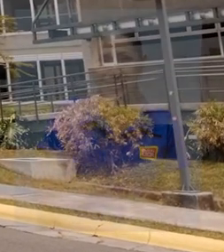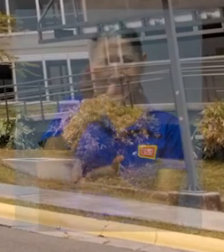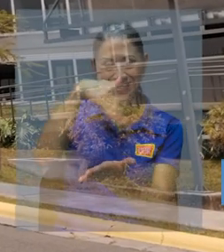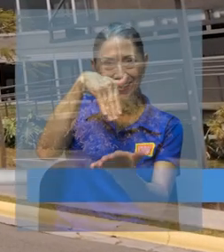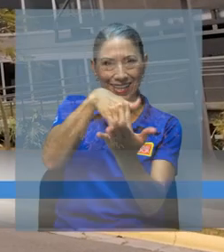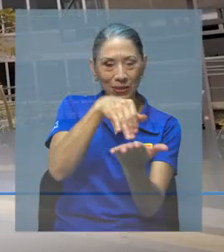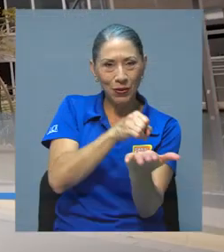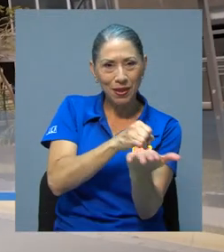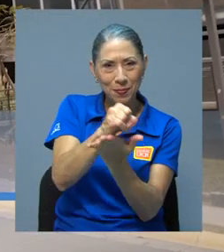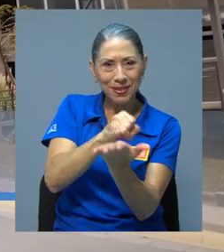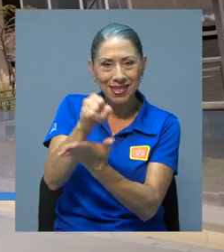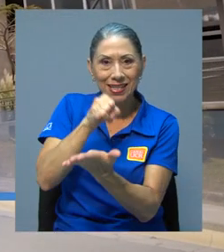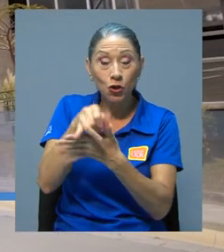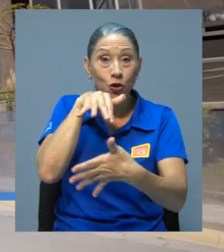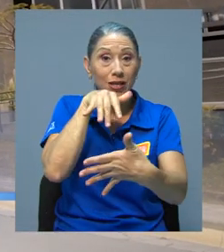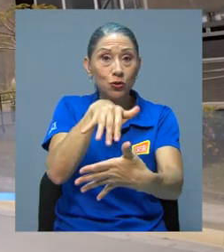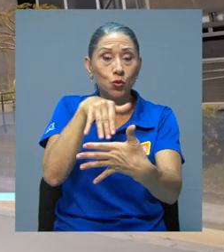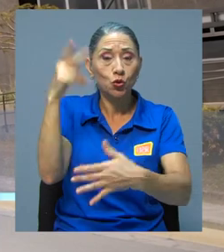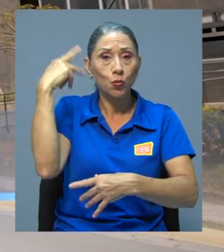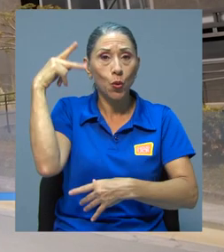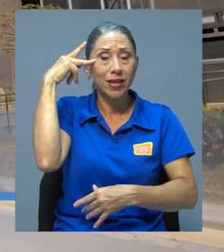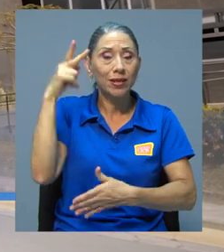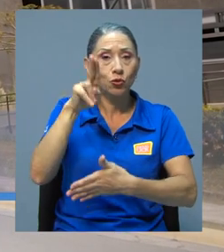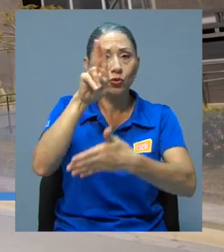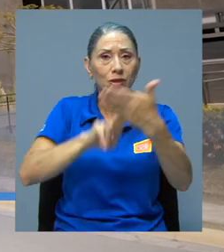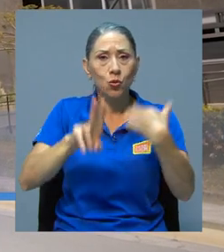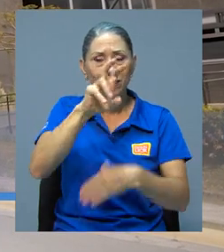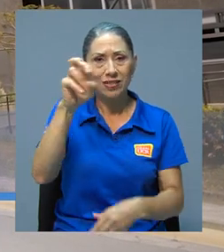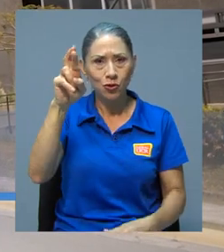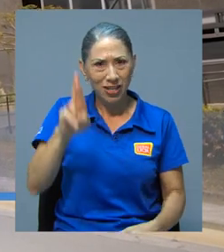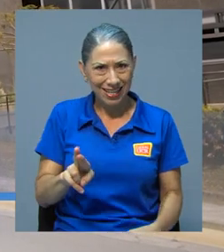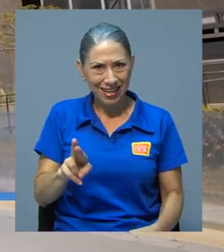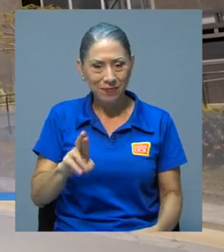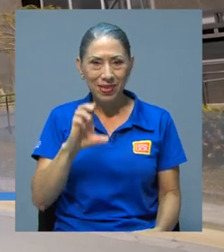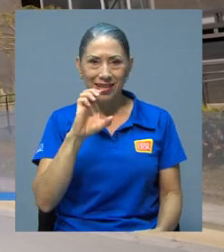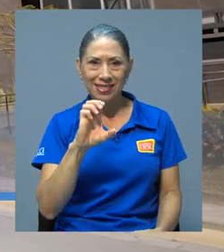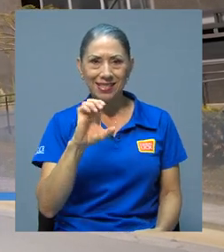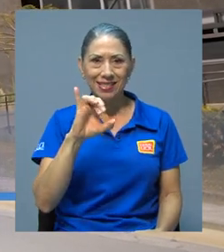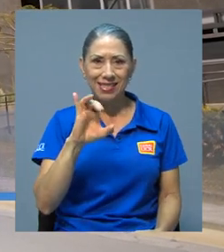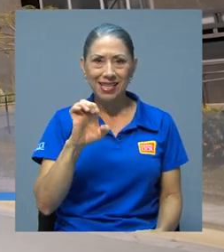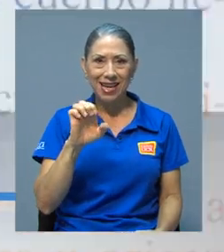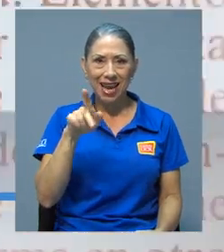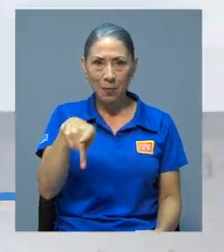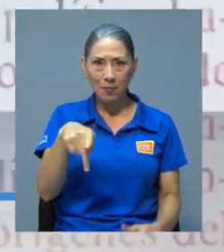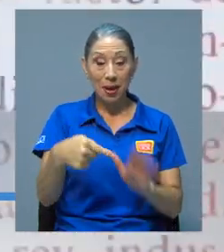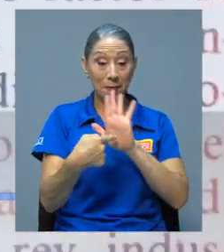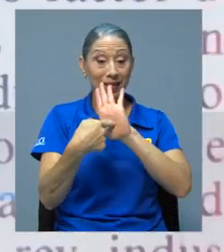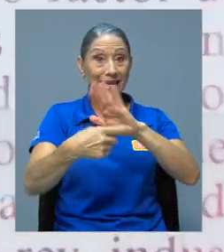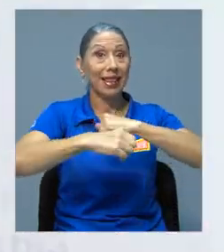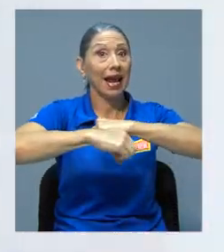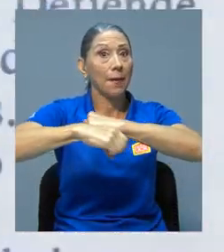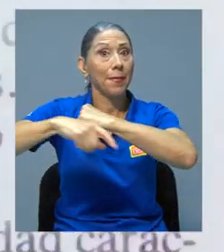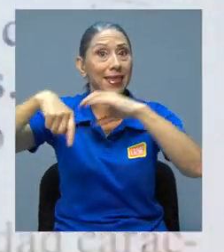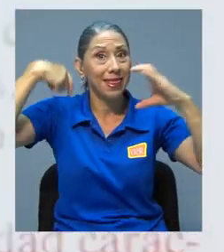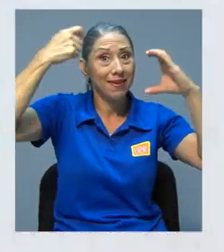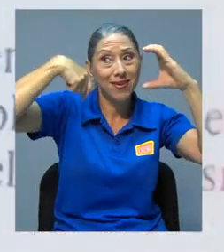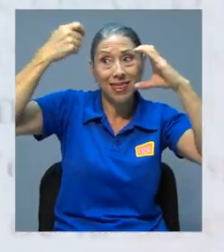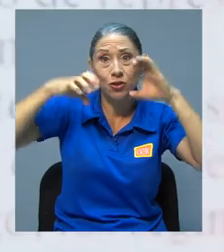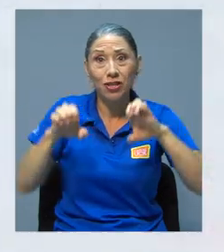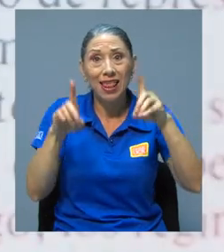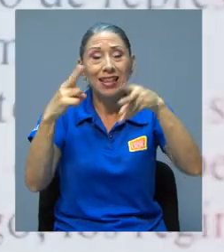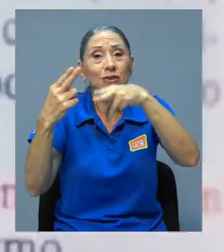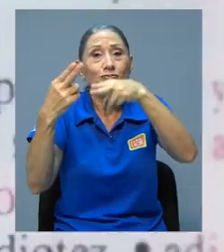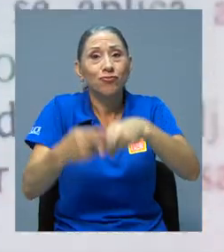El Centro de Investigación y Estudios Políticos de la Universidad de Costa Rica, el CIEP, presenta una campaña de videos